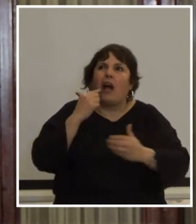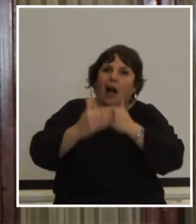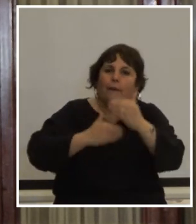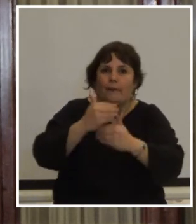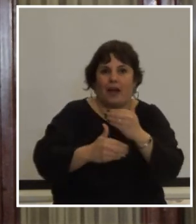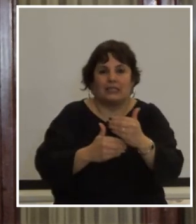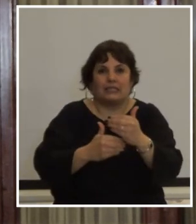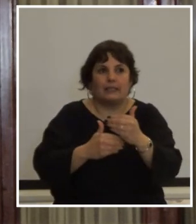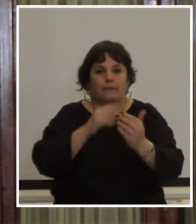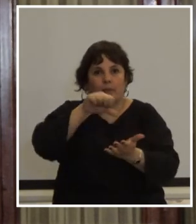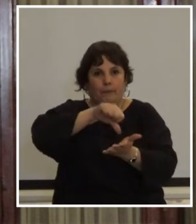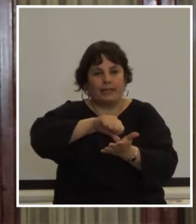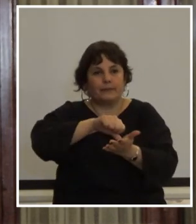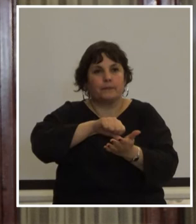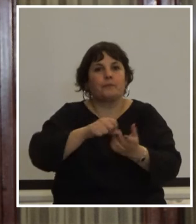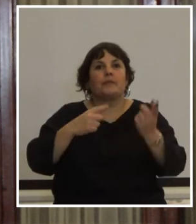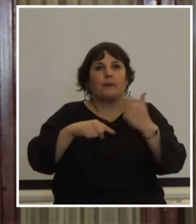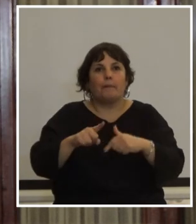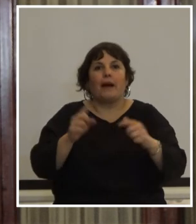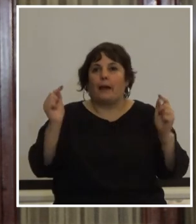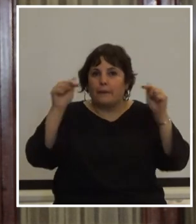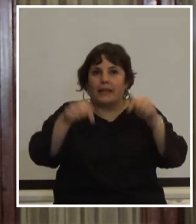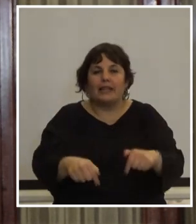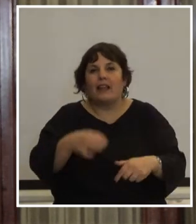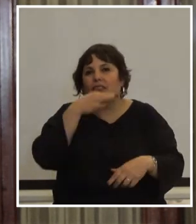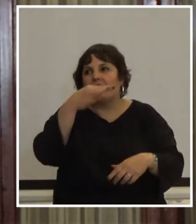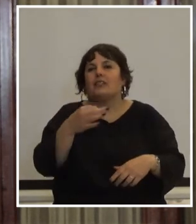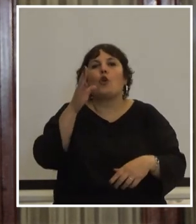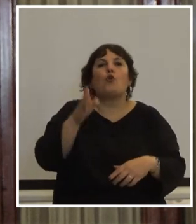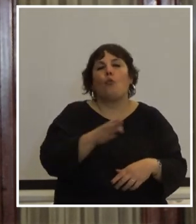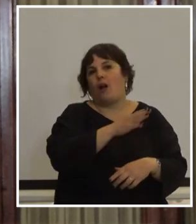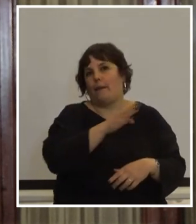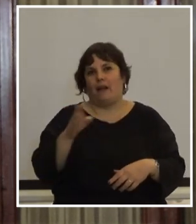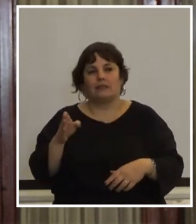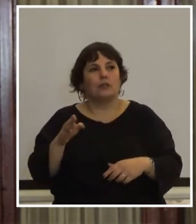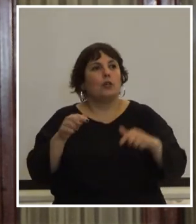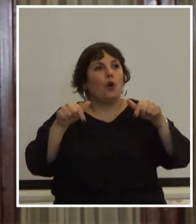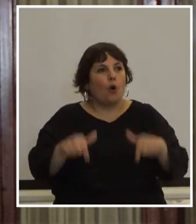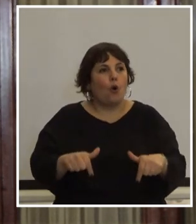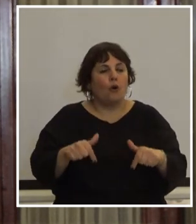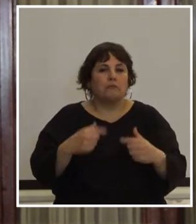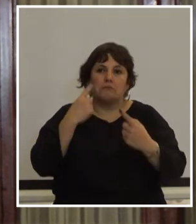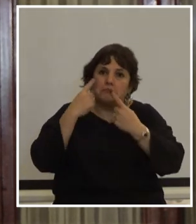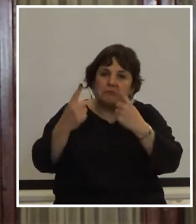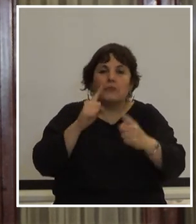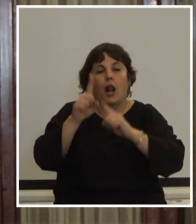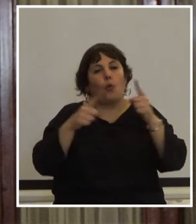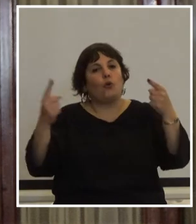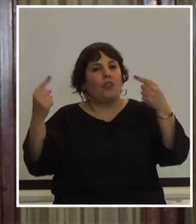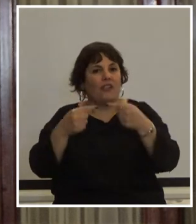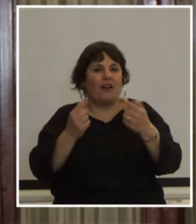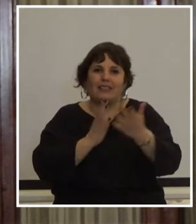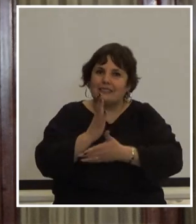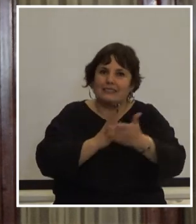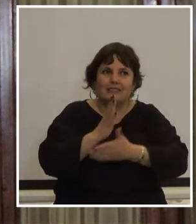en el país para venir a este lugar a decir nunca más hoy estuve siguiendo algunos debates que siempre se